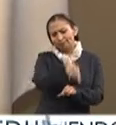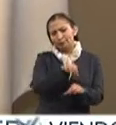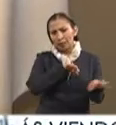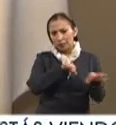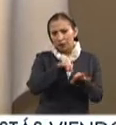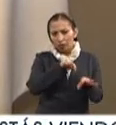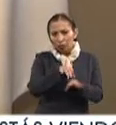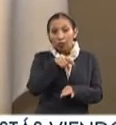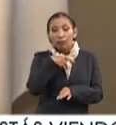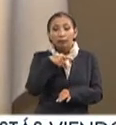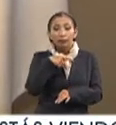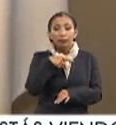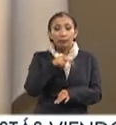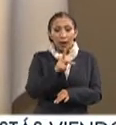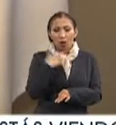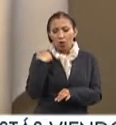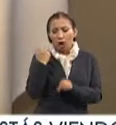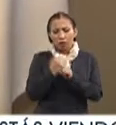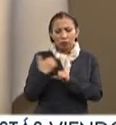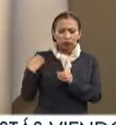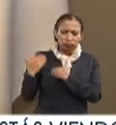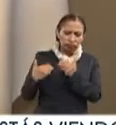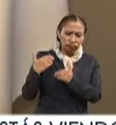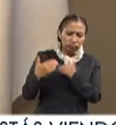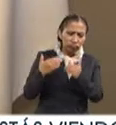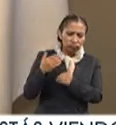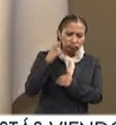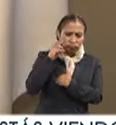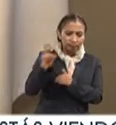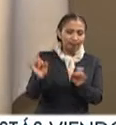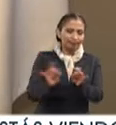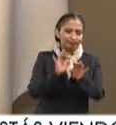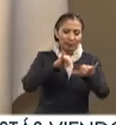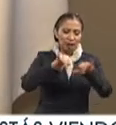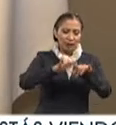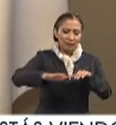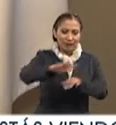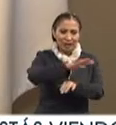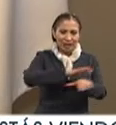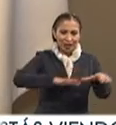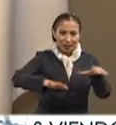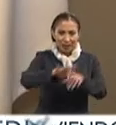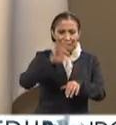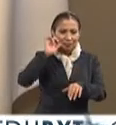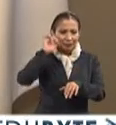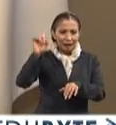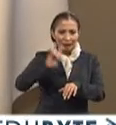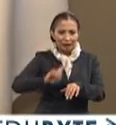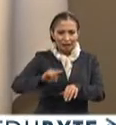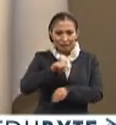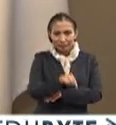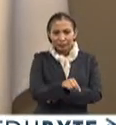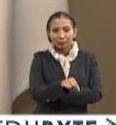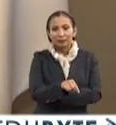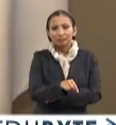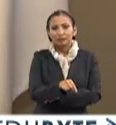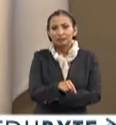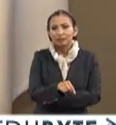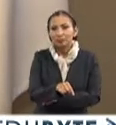pero en los últimos años, por la situación geográfica que tiene la entidad,